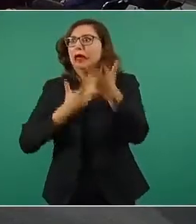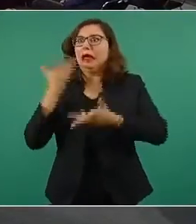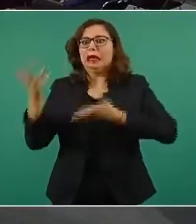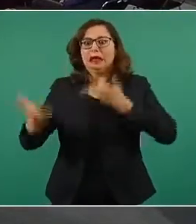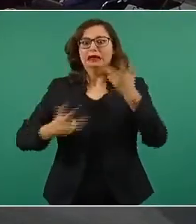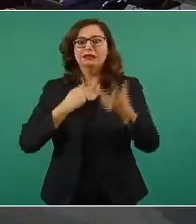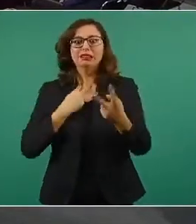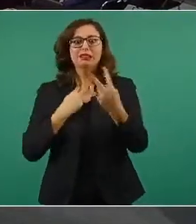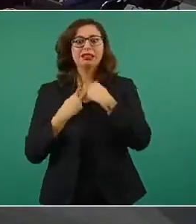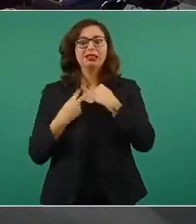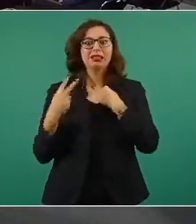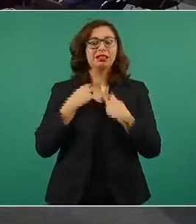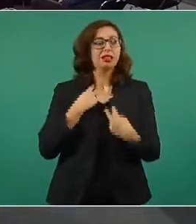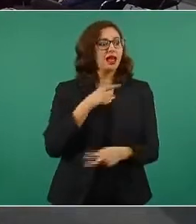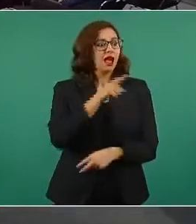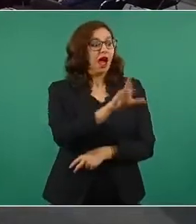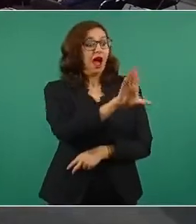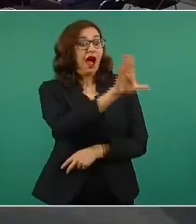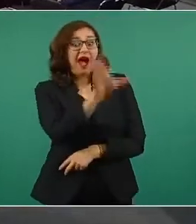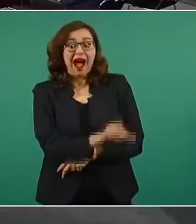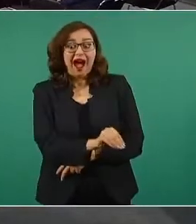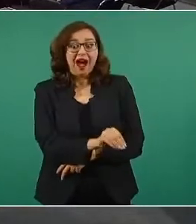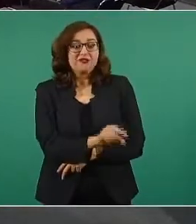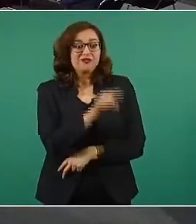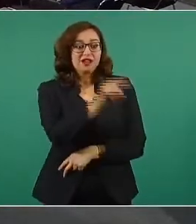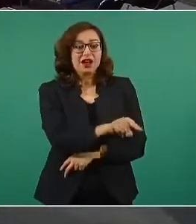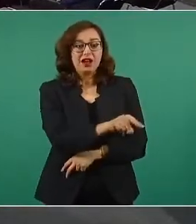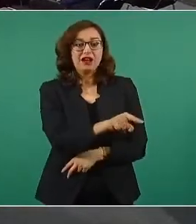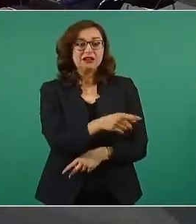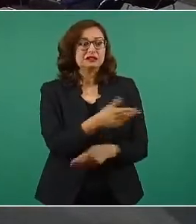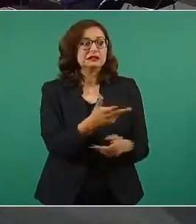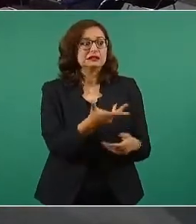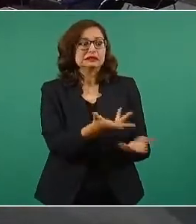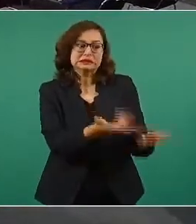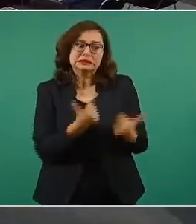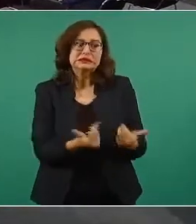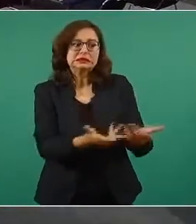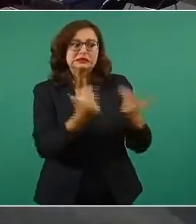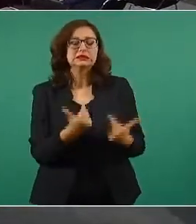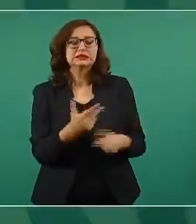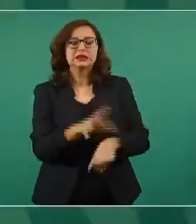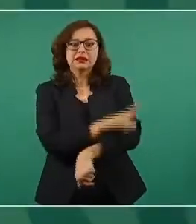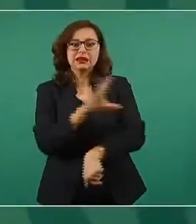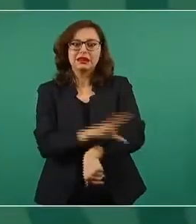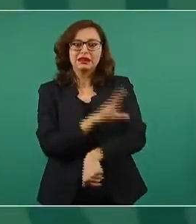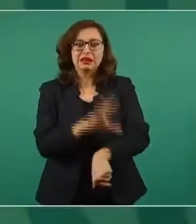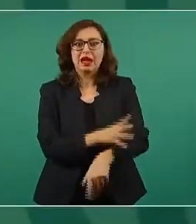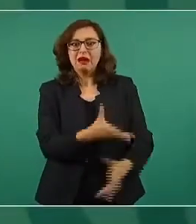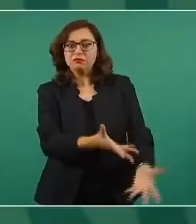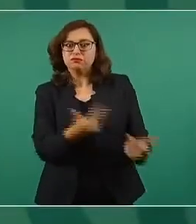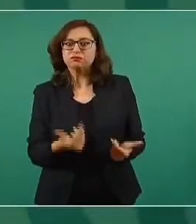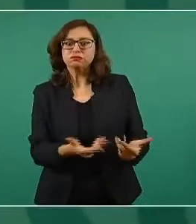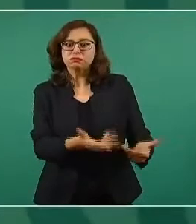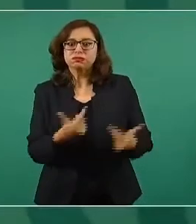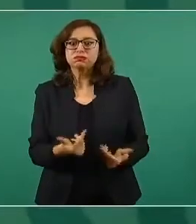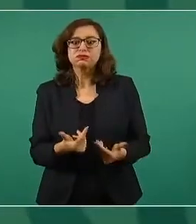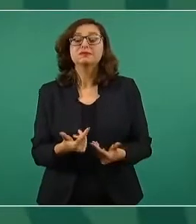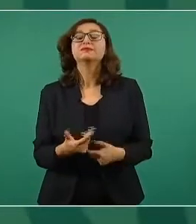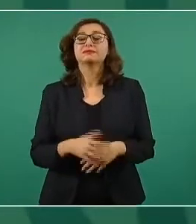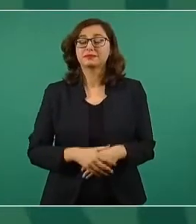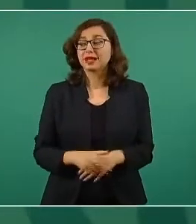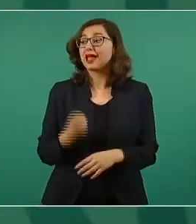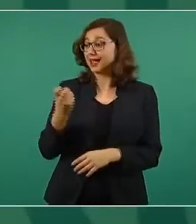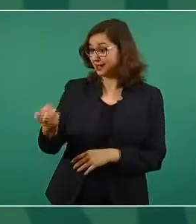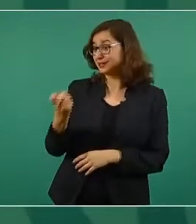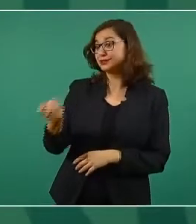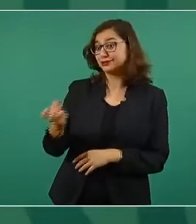Entonces, ver esto con mucha seriedad se está viendo así y sí estamos en condiciones